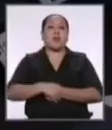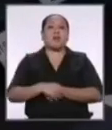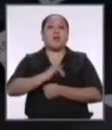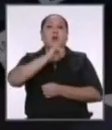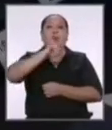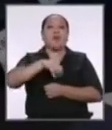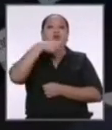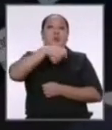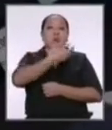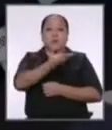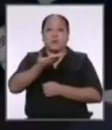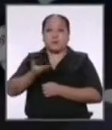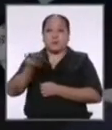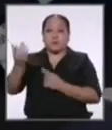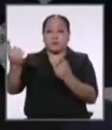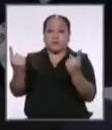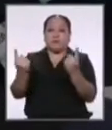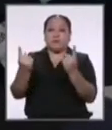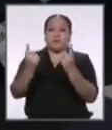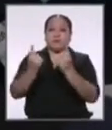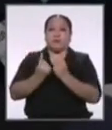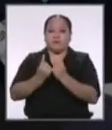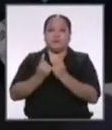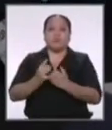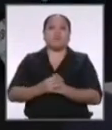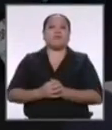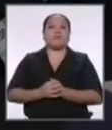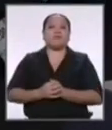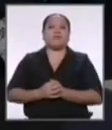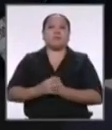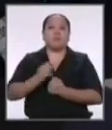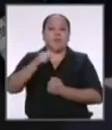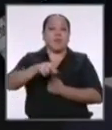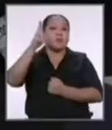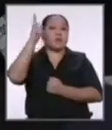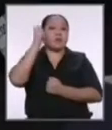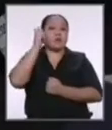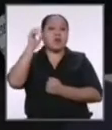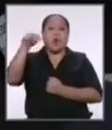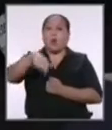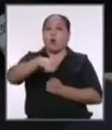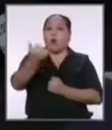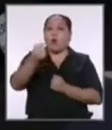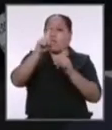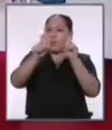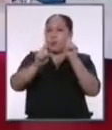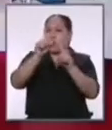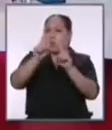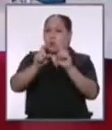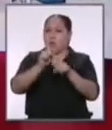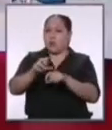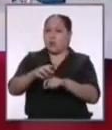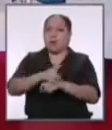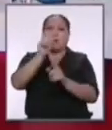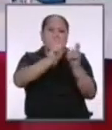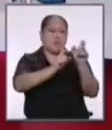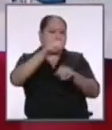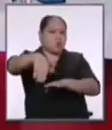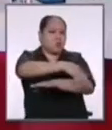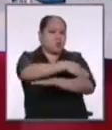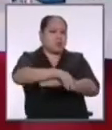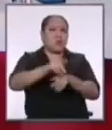en el procedimiento y vamos a tener oportunidad de escuchar otra pregunta ciudadana también